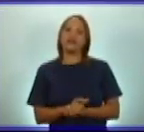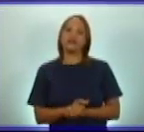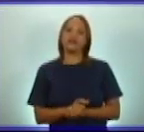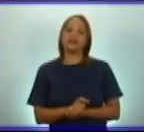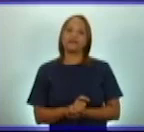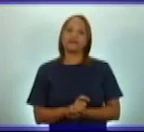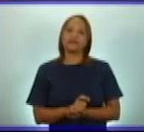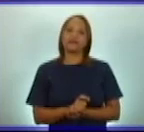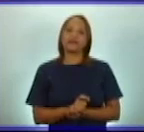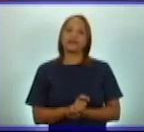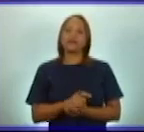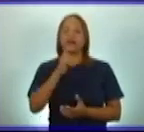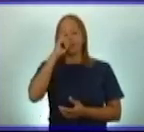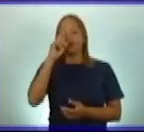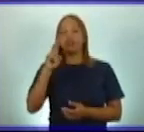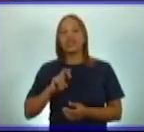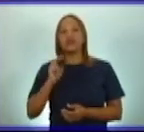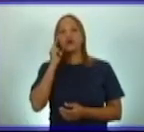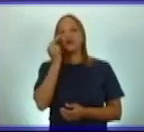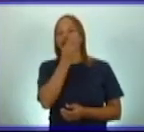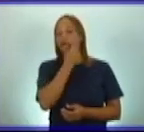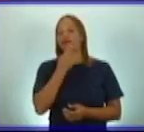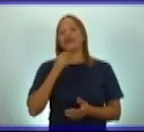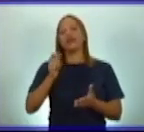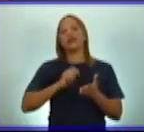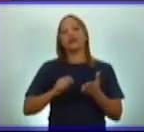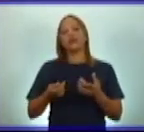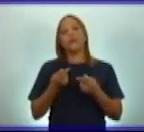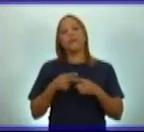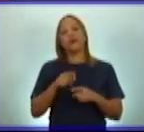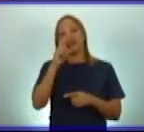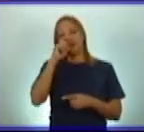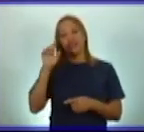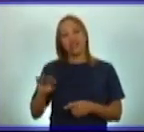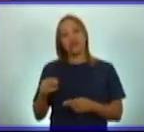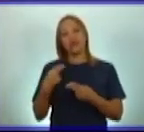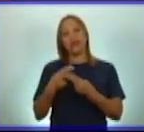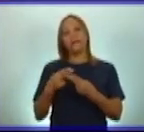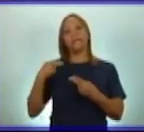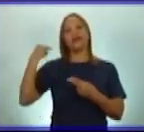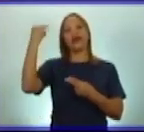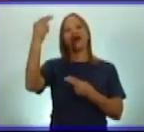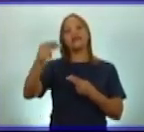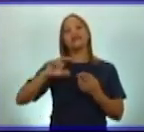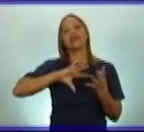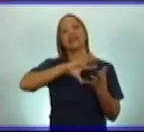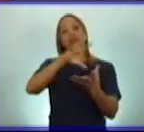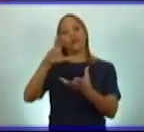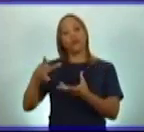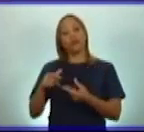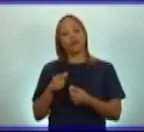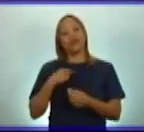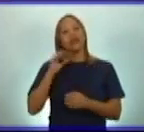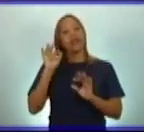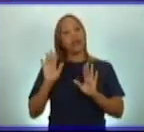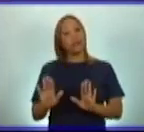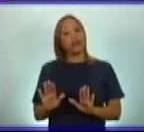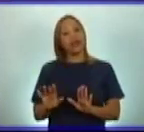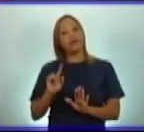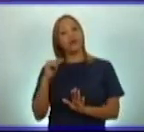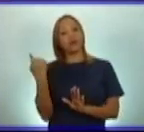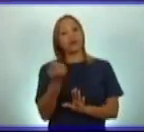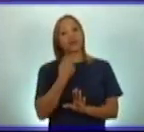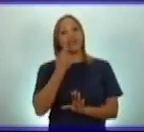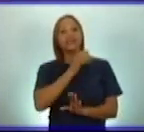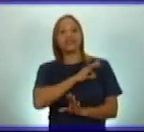los niños escribió, porque son los niños la esperanza del mundo. Esperamos que se hayan sentido